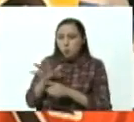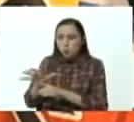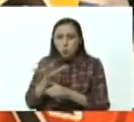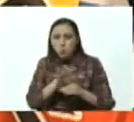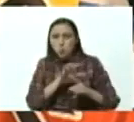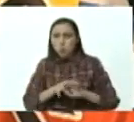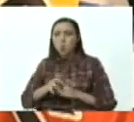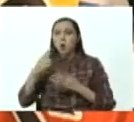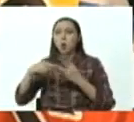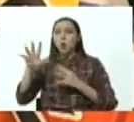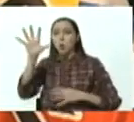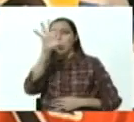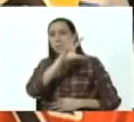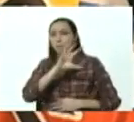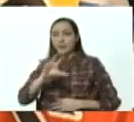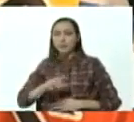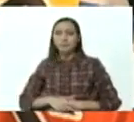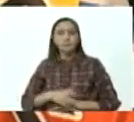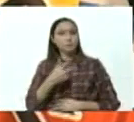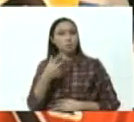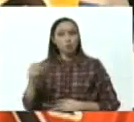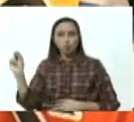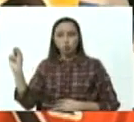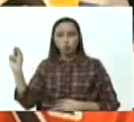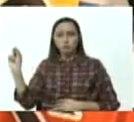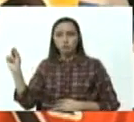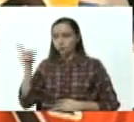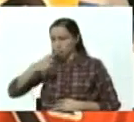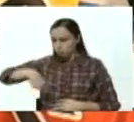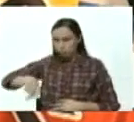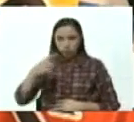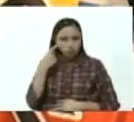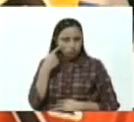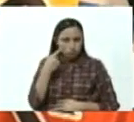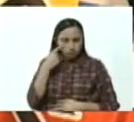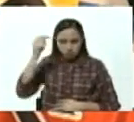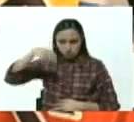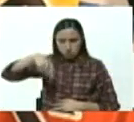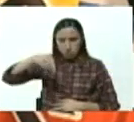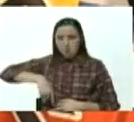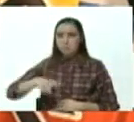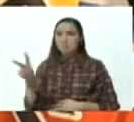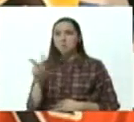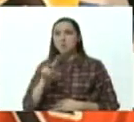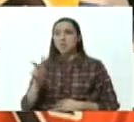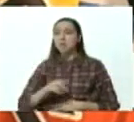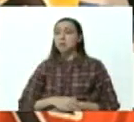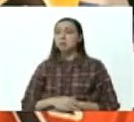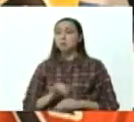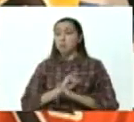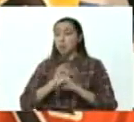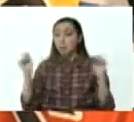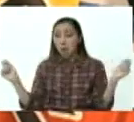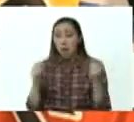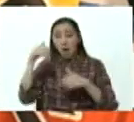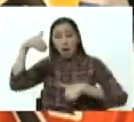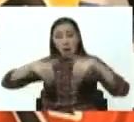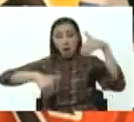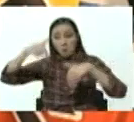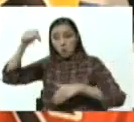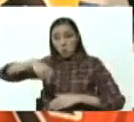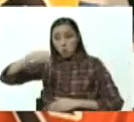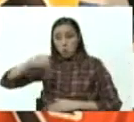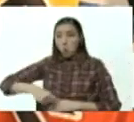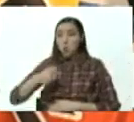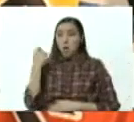¿no? Ustedes habrán podido corroborar ya hoy termina la campaña electoral hoy a